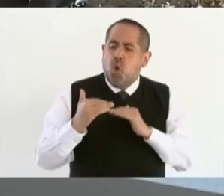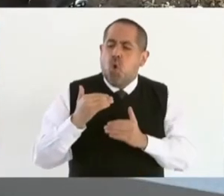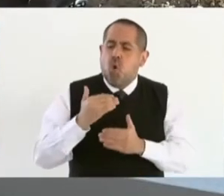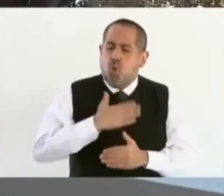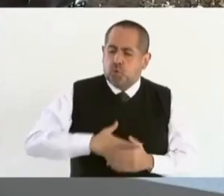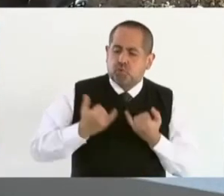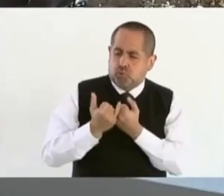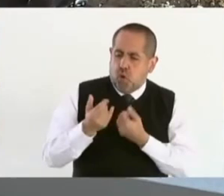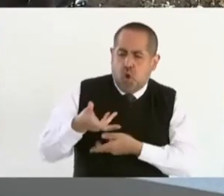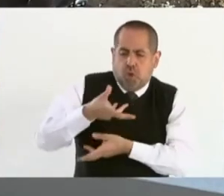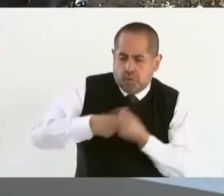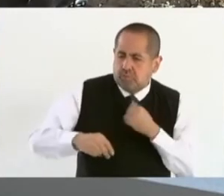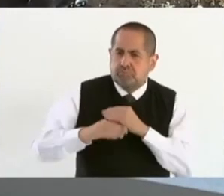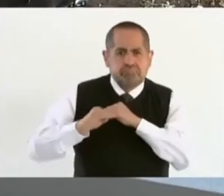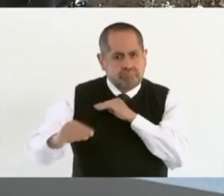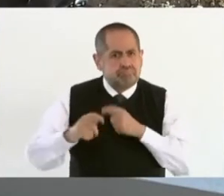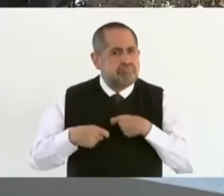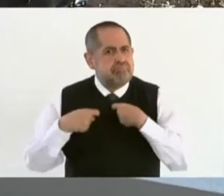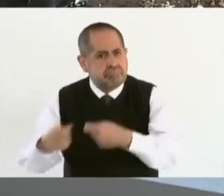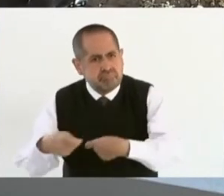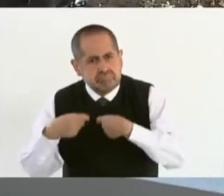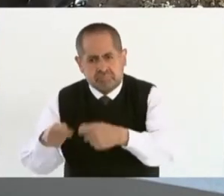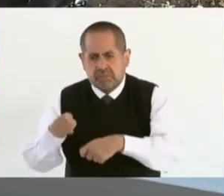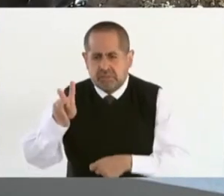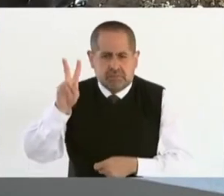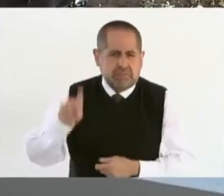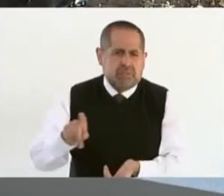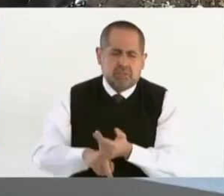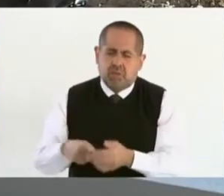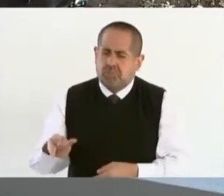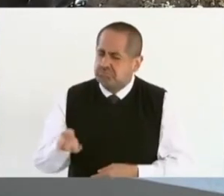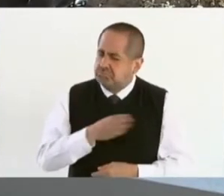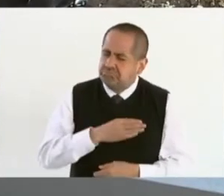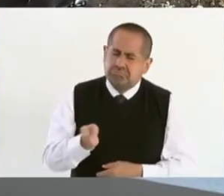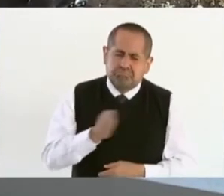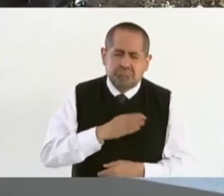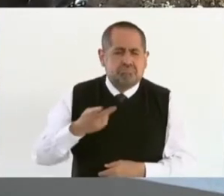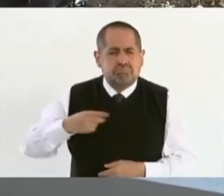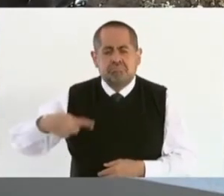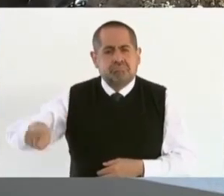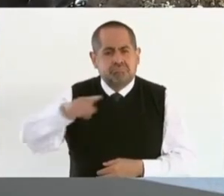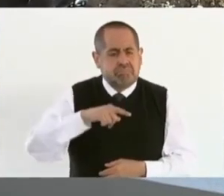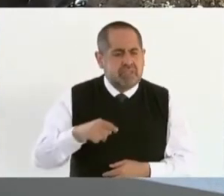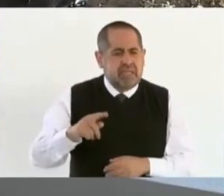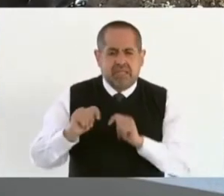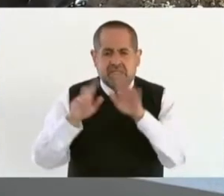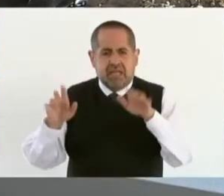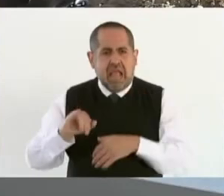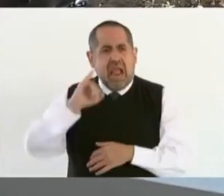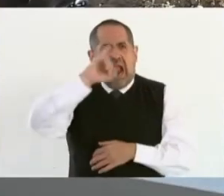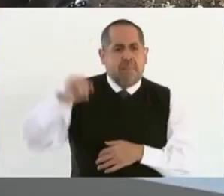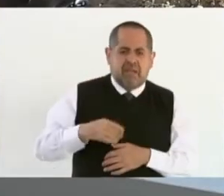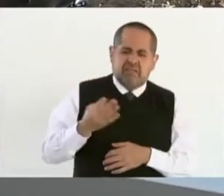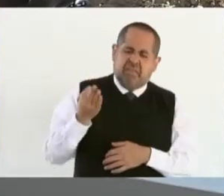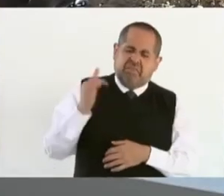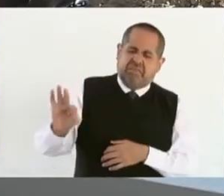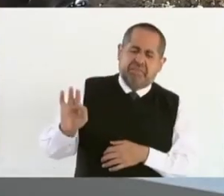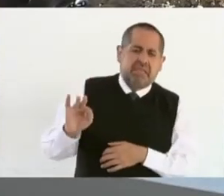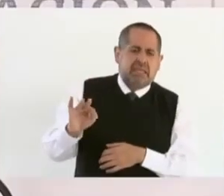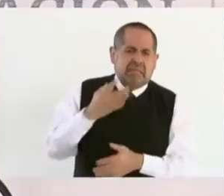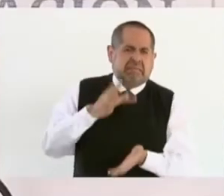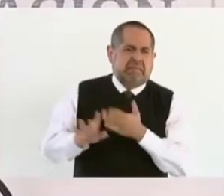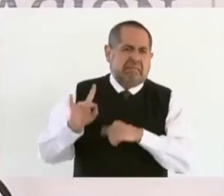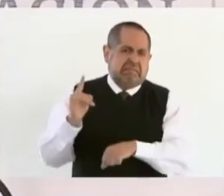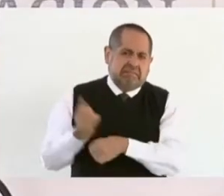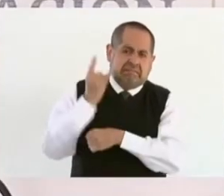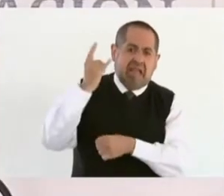significa este noble pueblo de Tlaxcala. Nunca jamás voy a traicionar al pueblo de